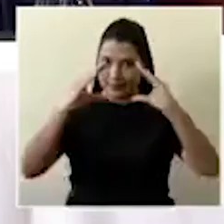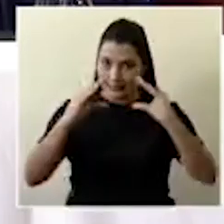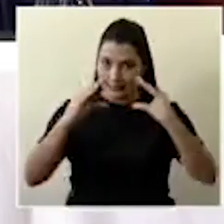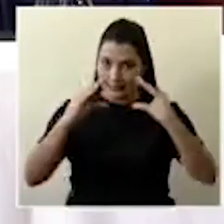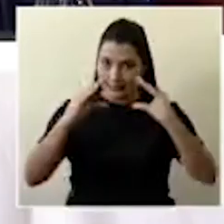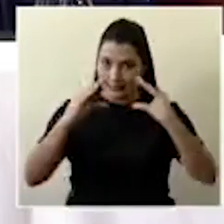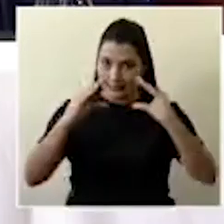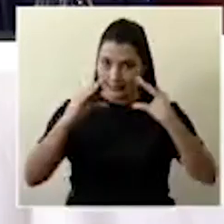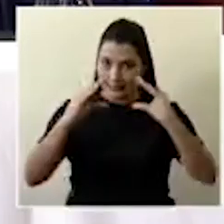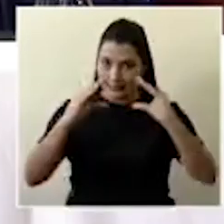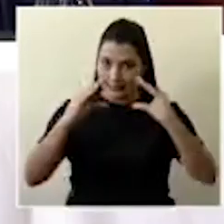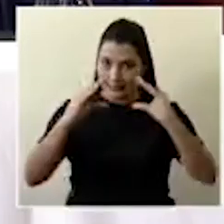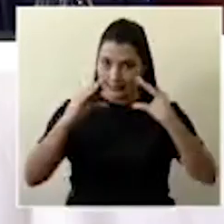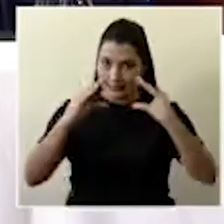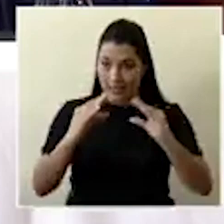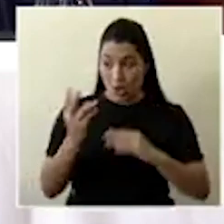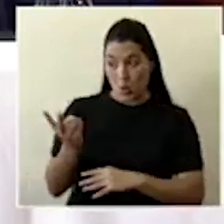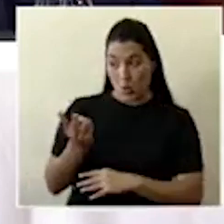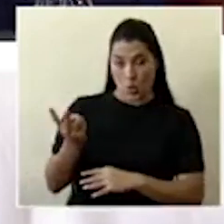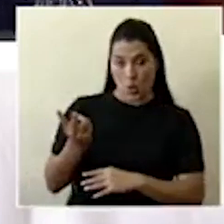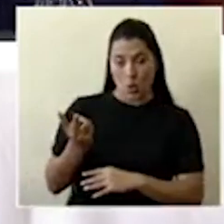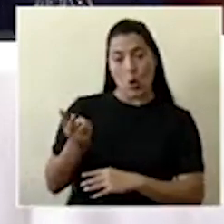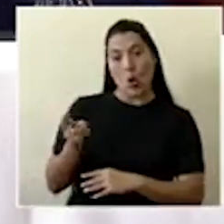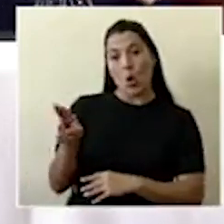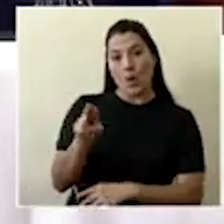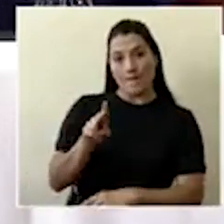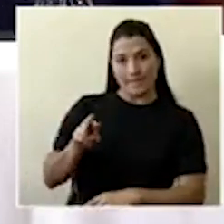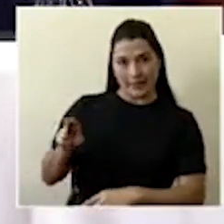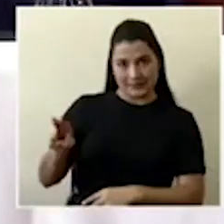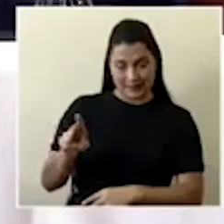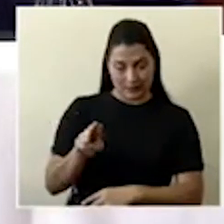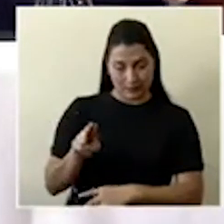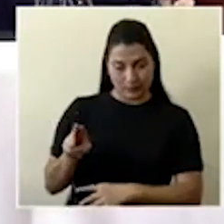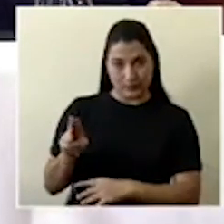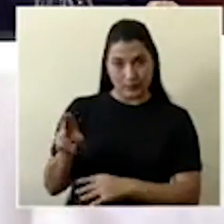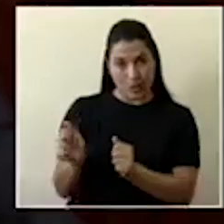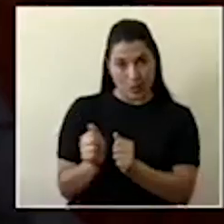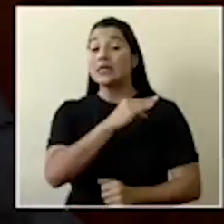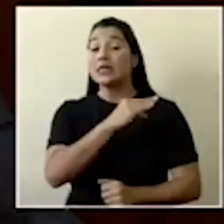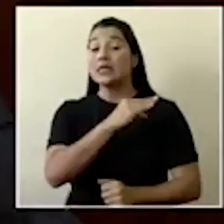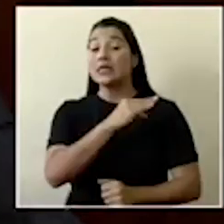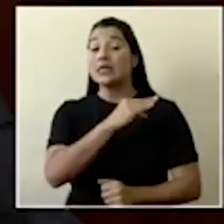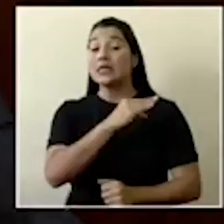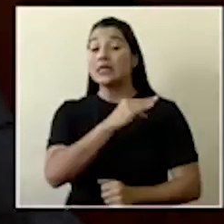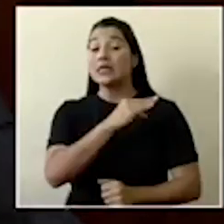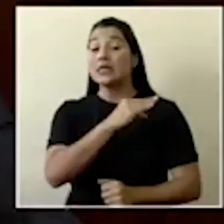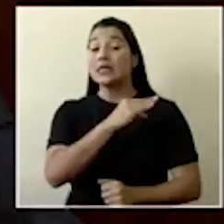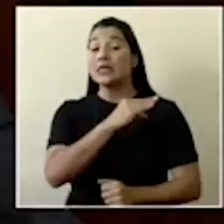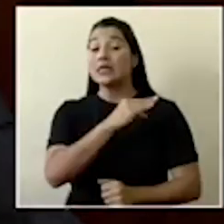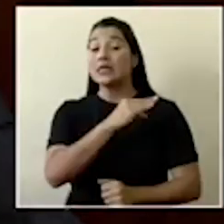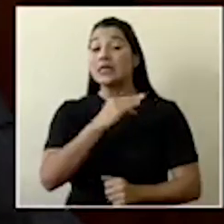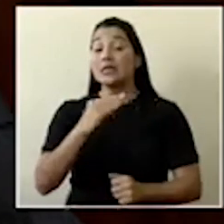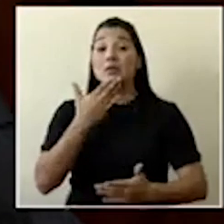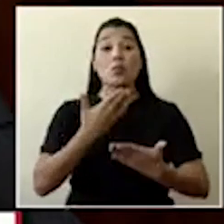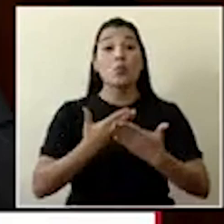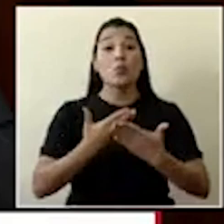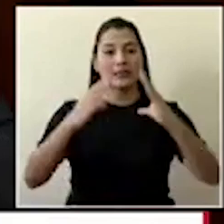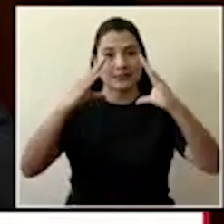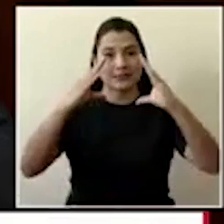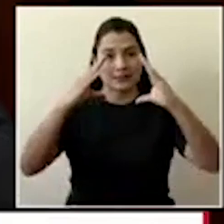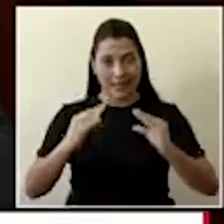Buenas tardes a los compañeros presidentes ejecutivos distinguidos y a todos los que están siguiendo la transmisión.